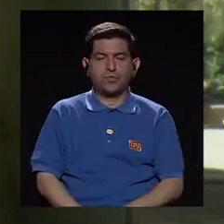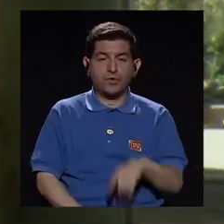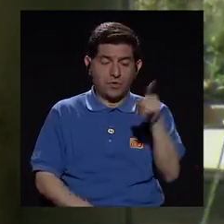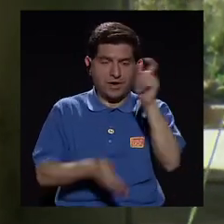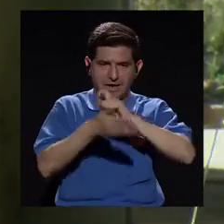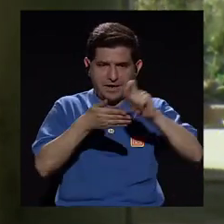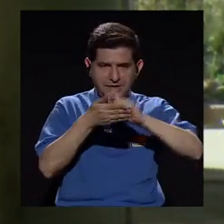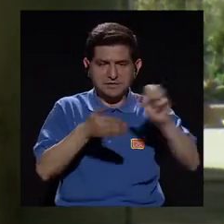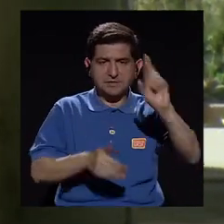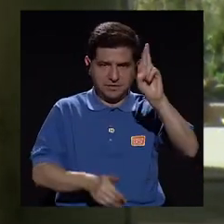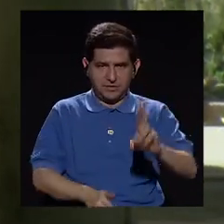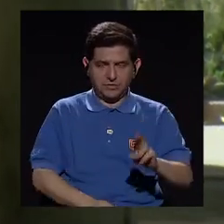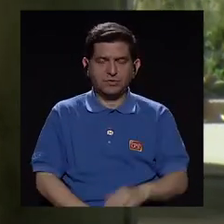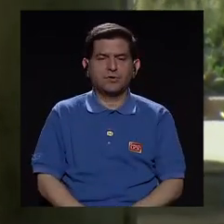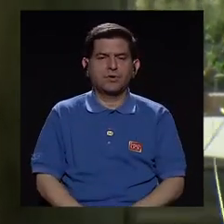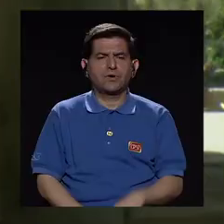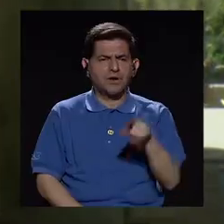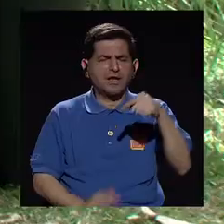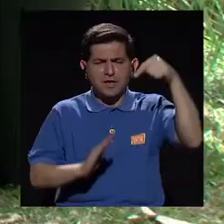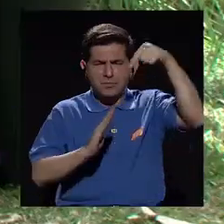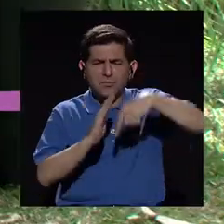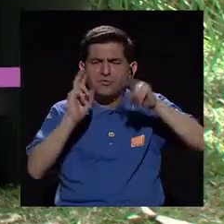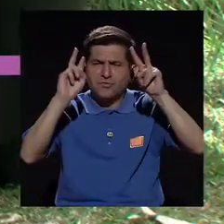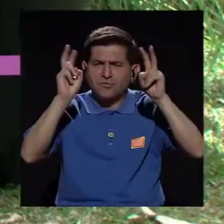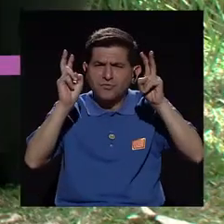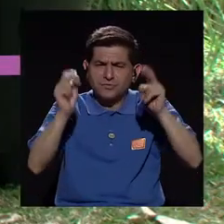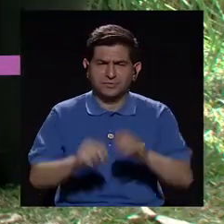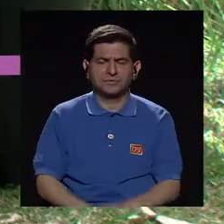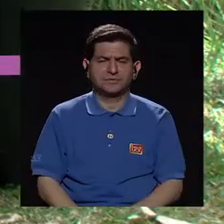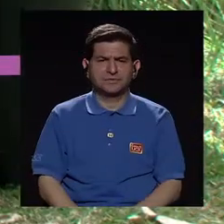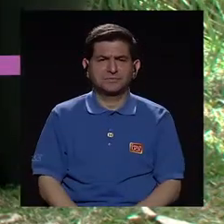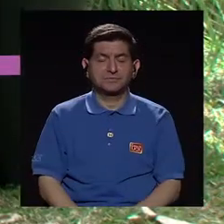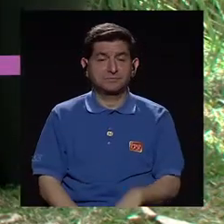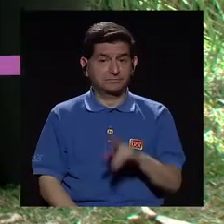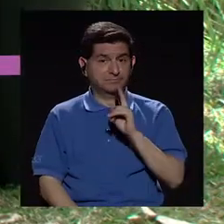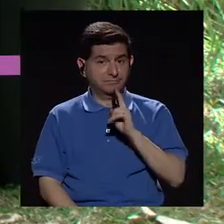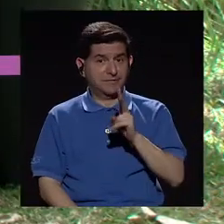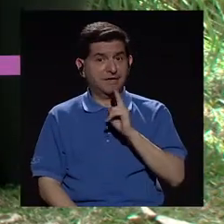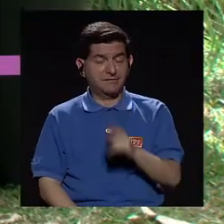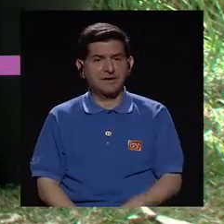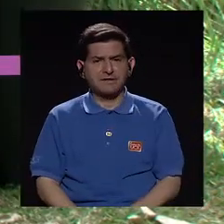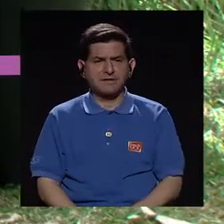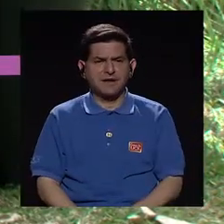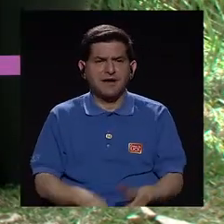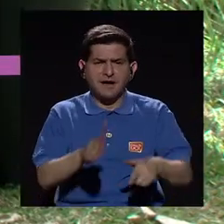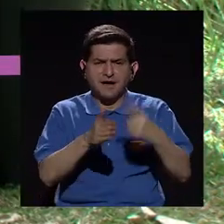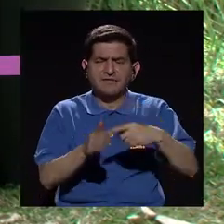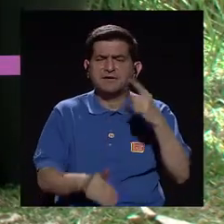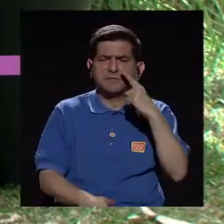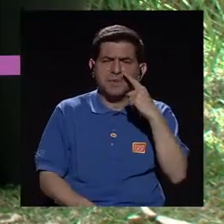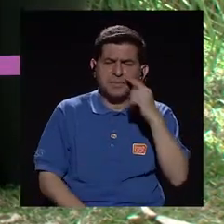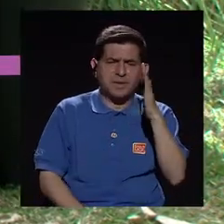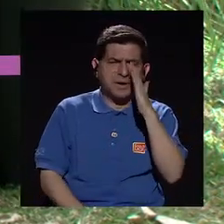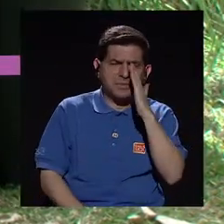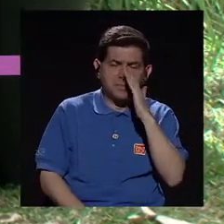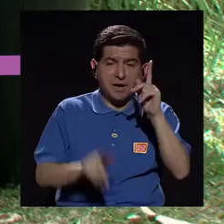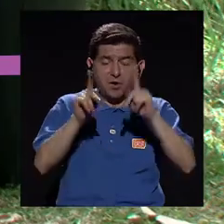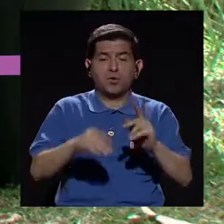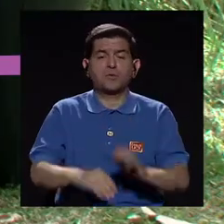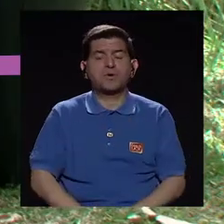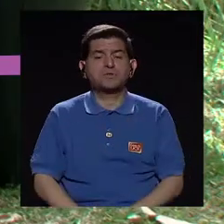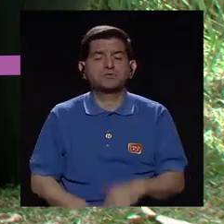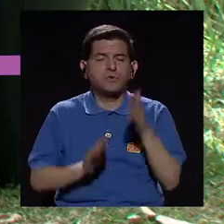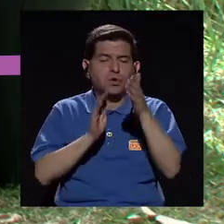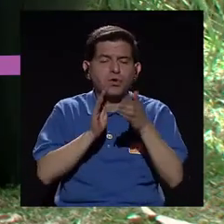escritor también costarricense. Y con él vamos profundizando más acerca de estos temas. Y don Carlos, definitivamente que muchas veces papá y mamá, cuidador o